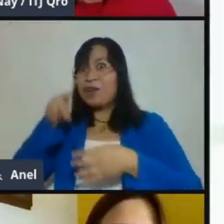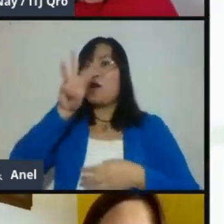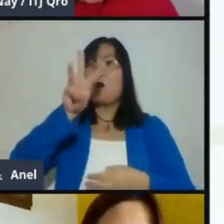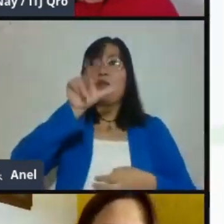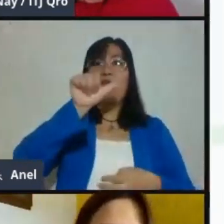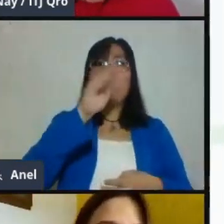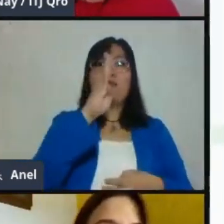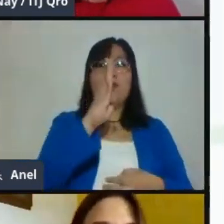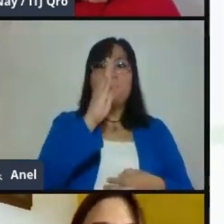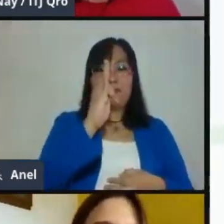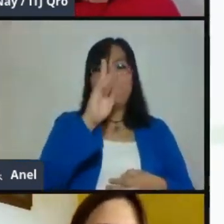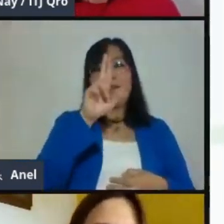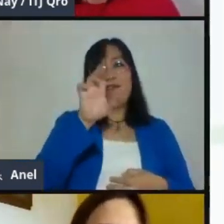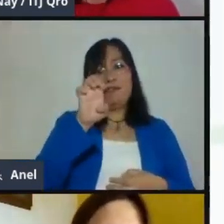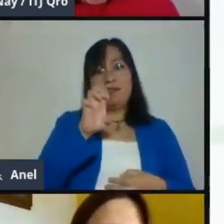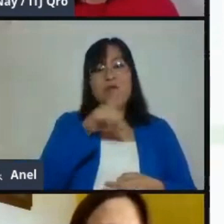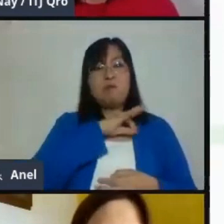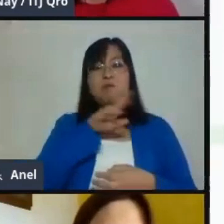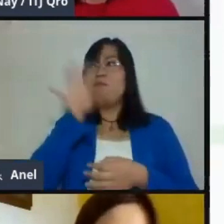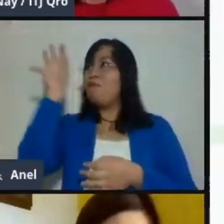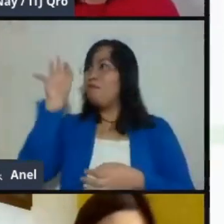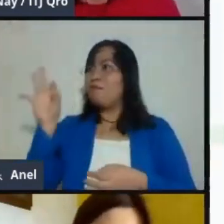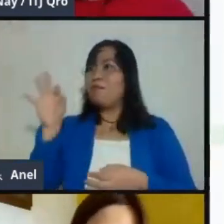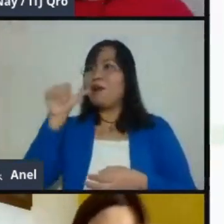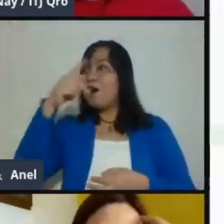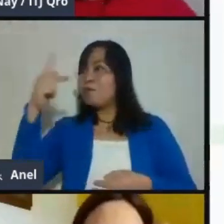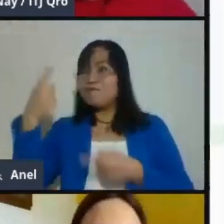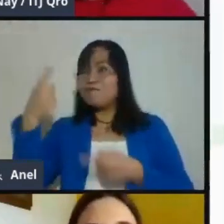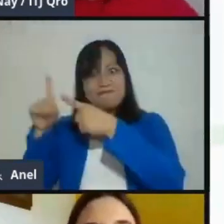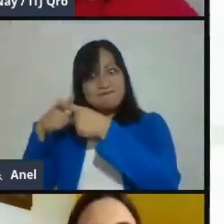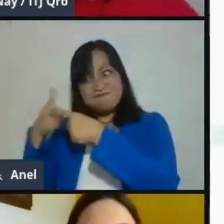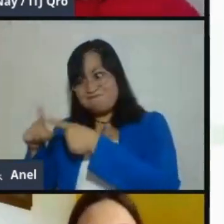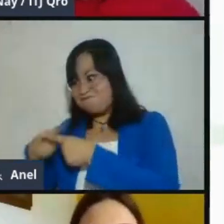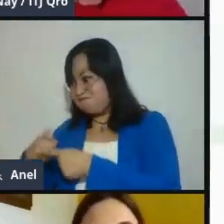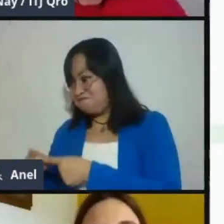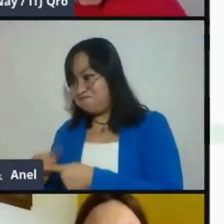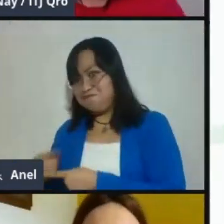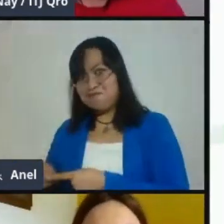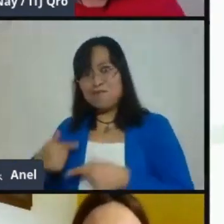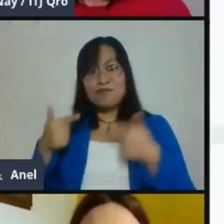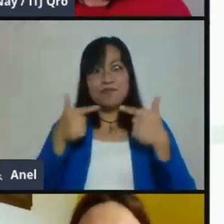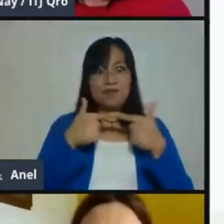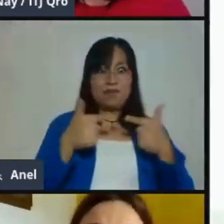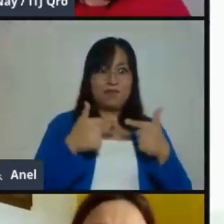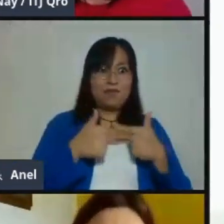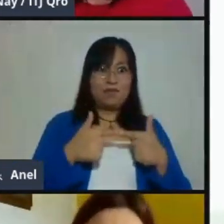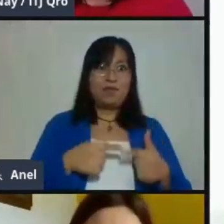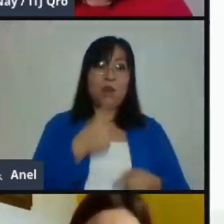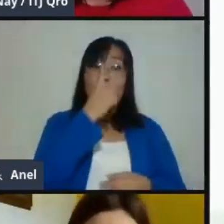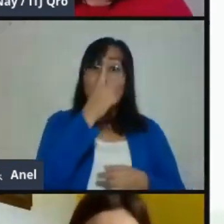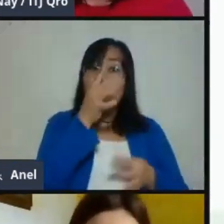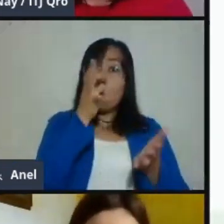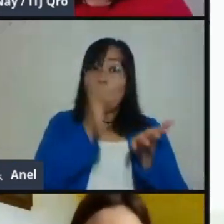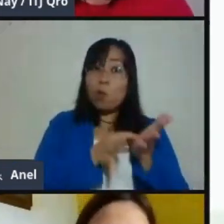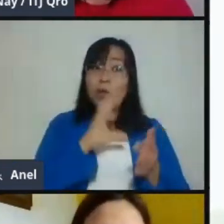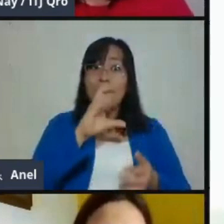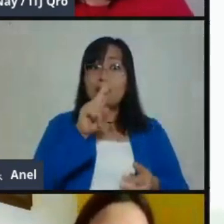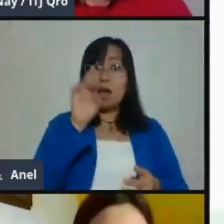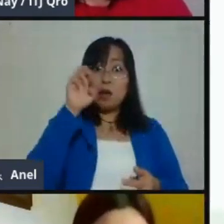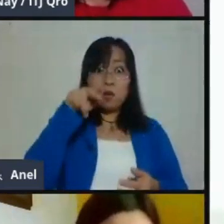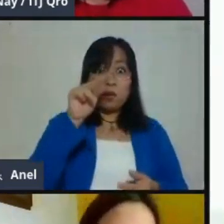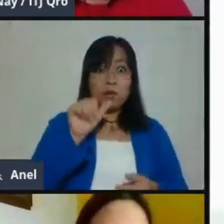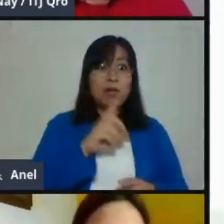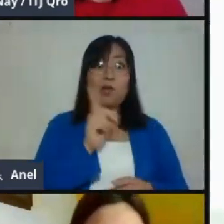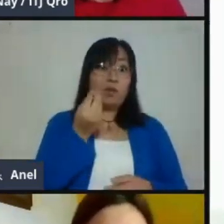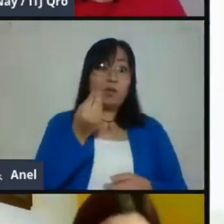ustedes pueden encontrar, y si quieres les podemos mostrar, tienen acceso a todas estas herramientas. Son